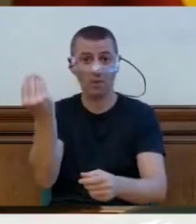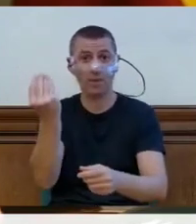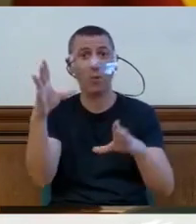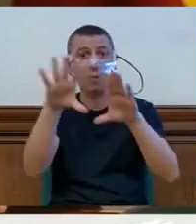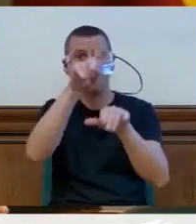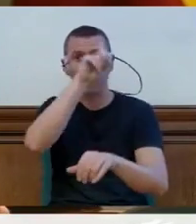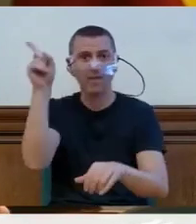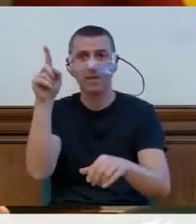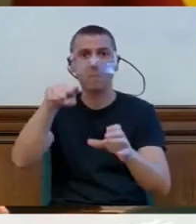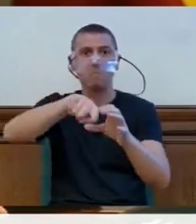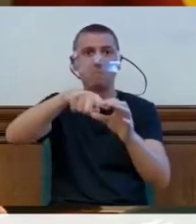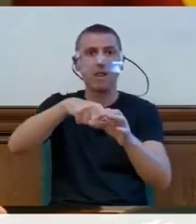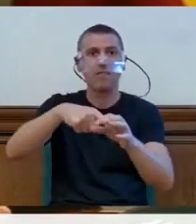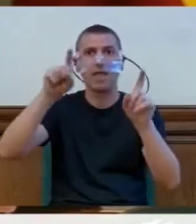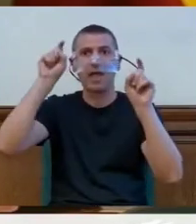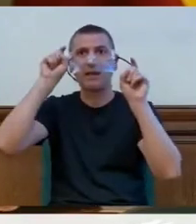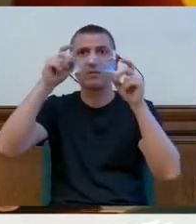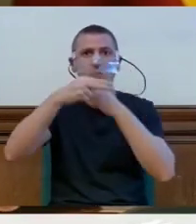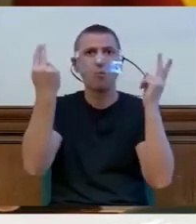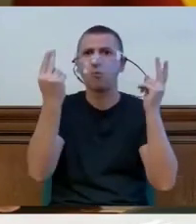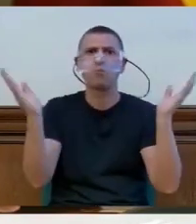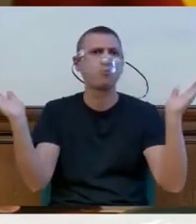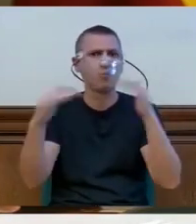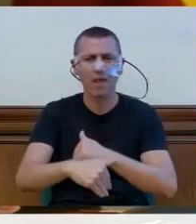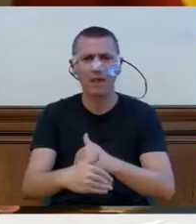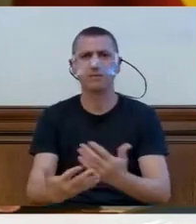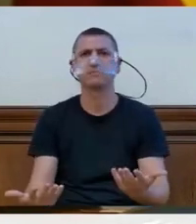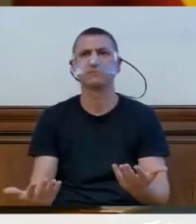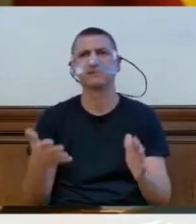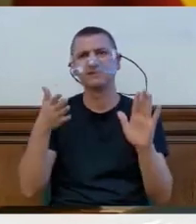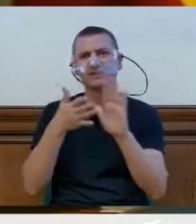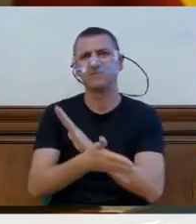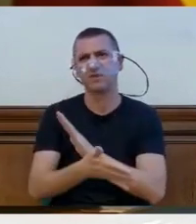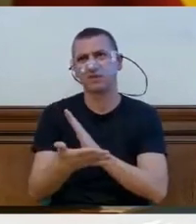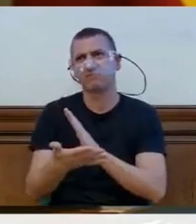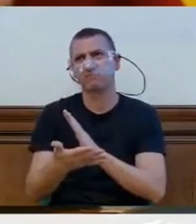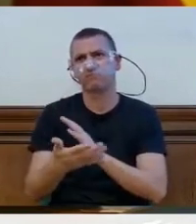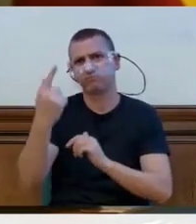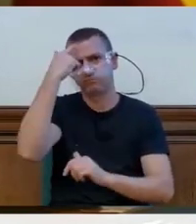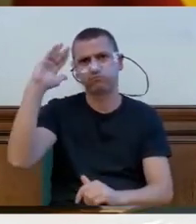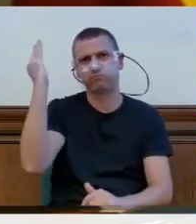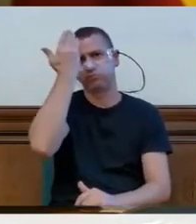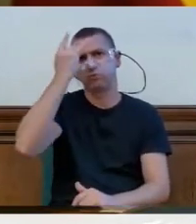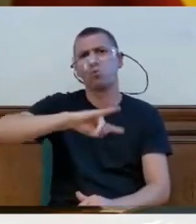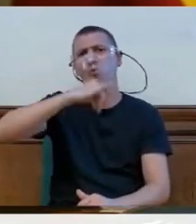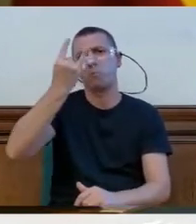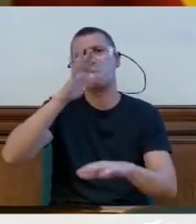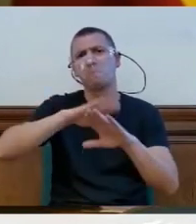enseñanza pública, que supone doble quebradero de cabeza para las familias. Porque ¿qué haces?